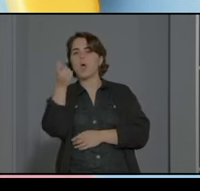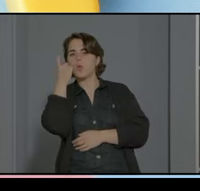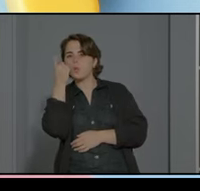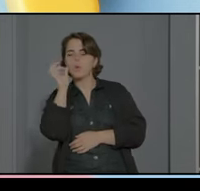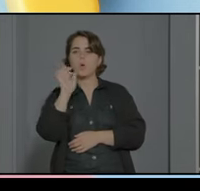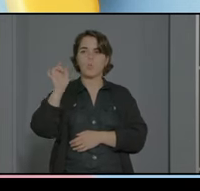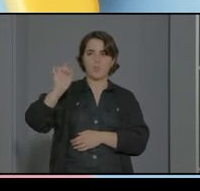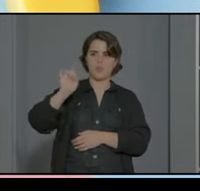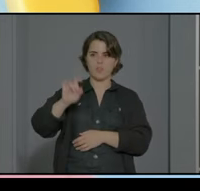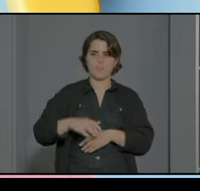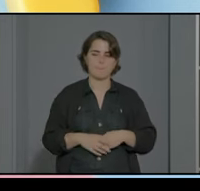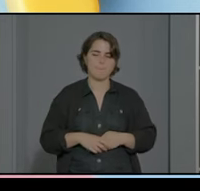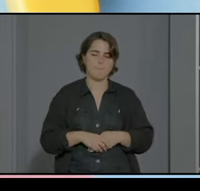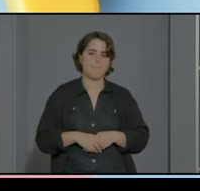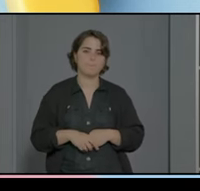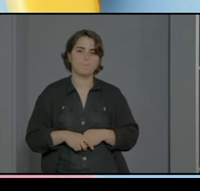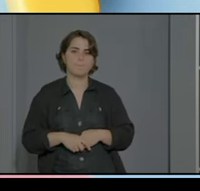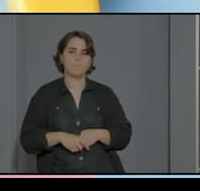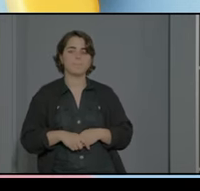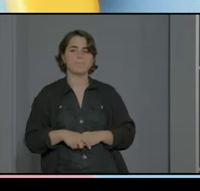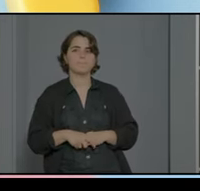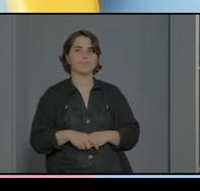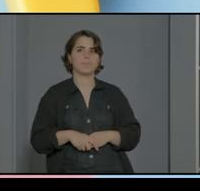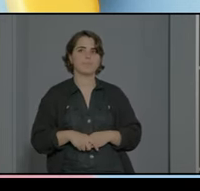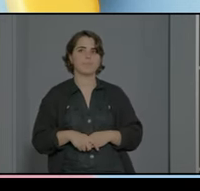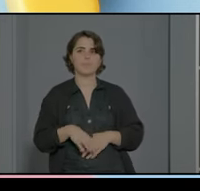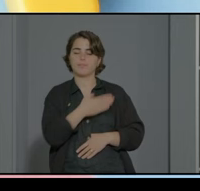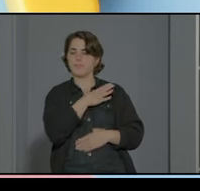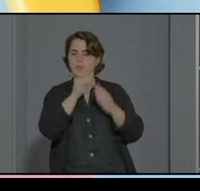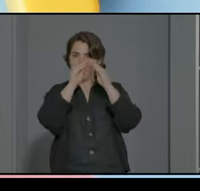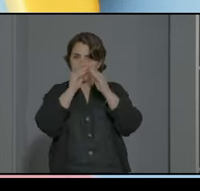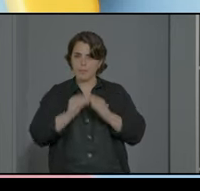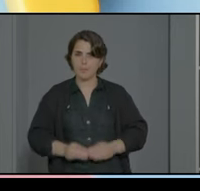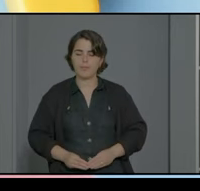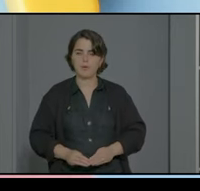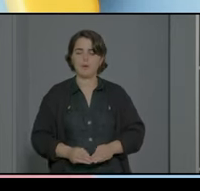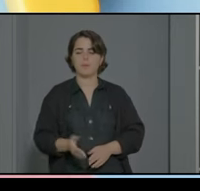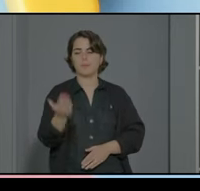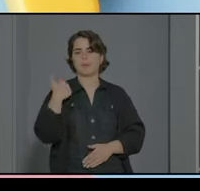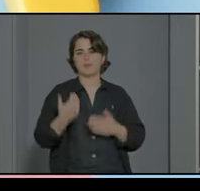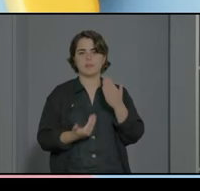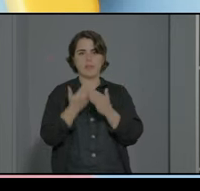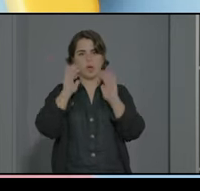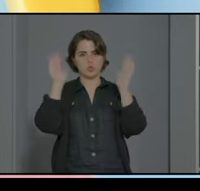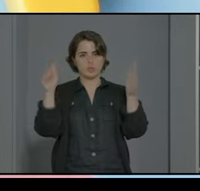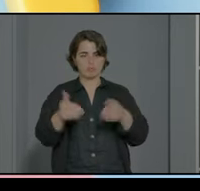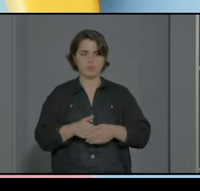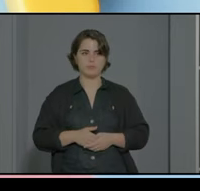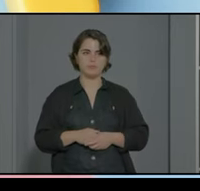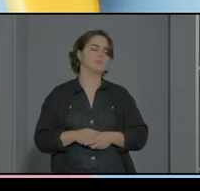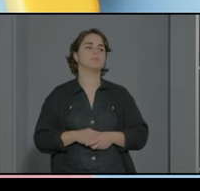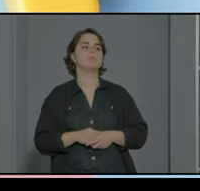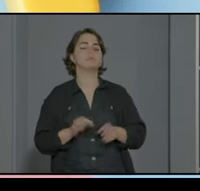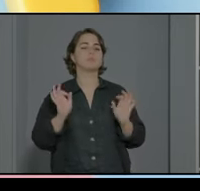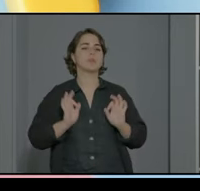con profesorado bueno algunas de las elaboraciones que hemos hecho en el último día del autismo bueno sobre